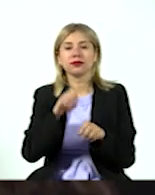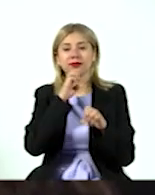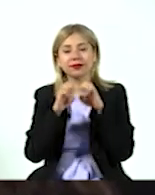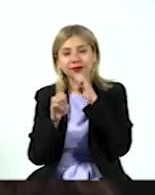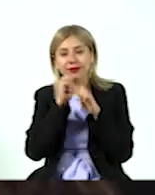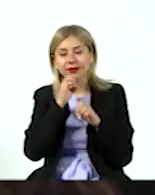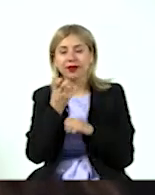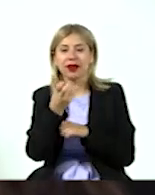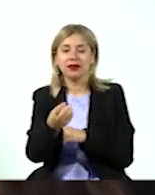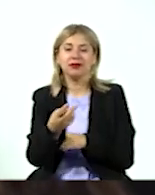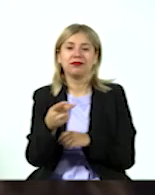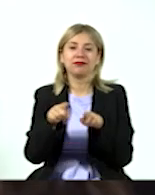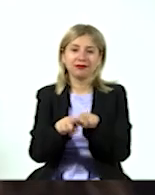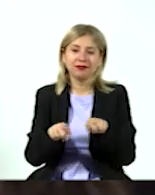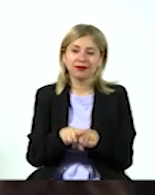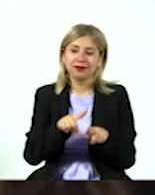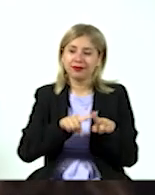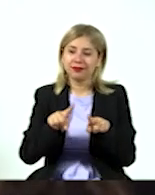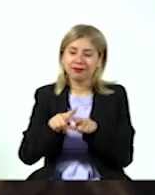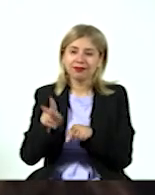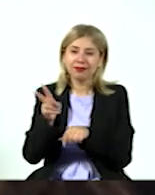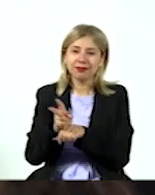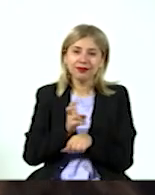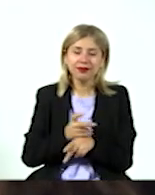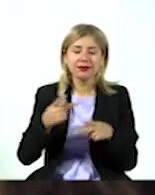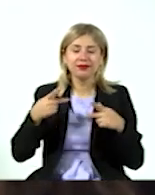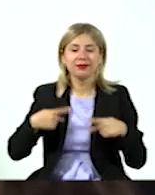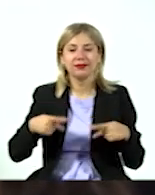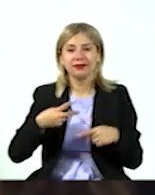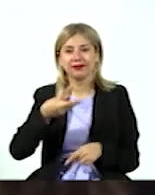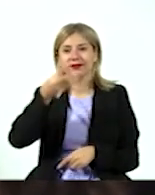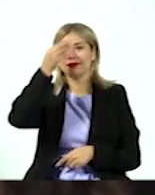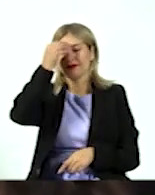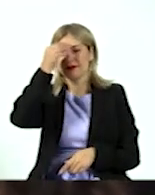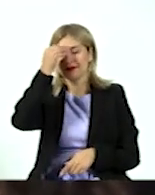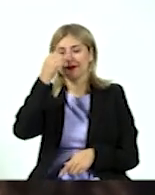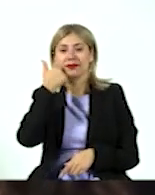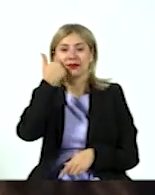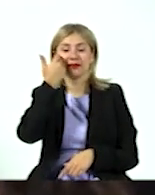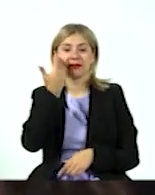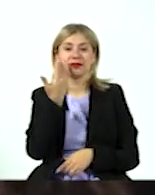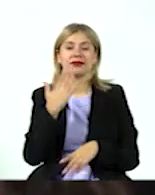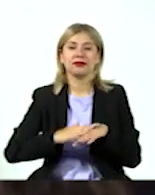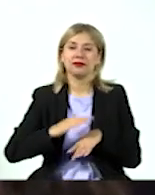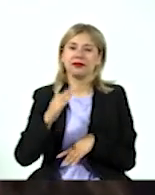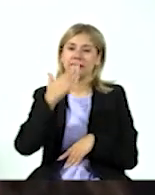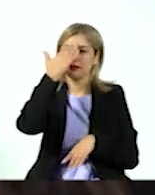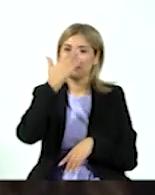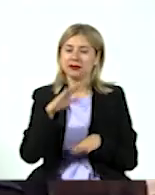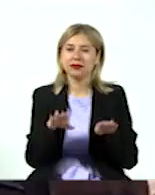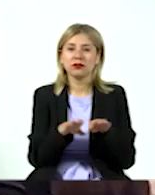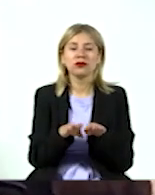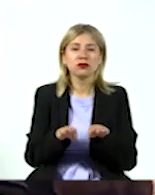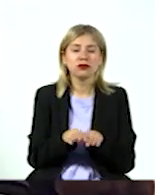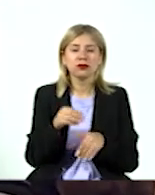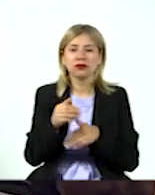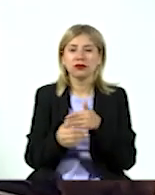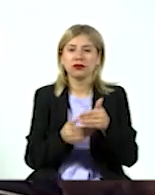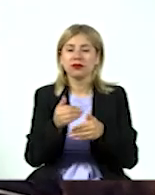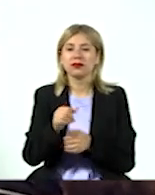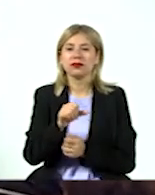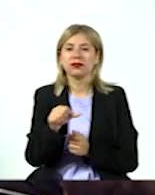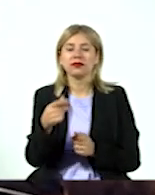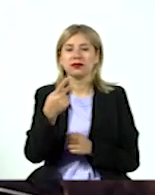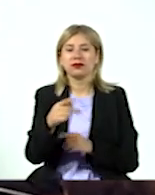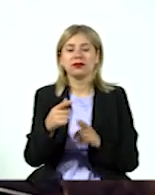en fin, la verdad es que ahí va, y le invito a la gente que quiera aprender de finanzas, que quiera saber un poco más de cómo ir en esa trayectoria de